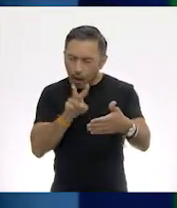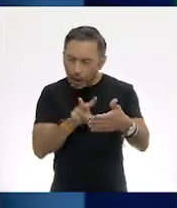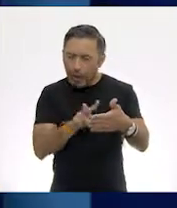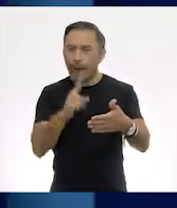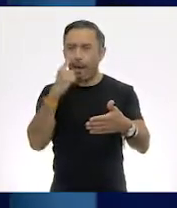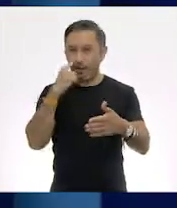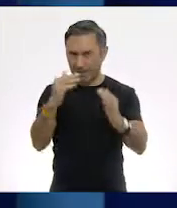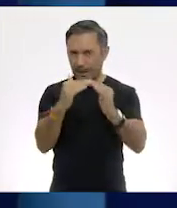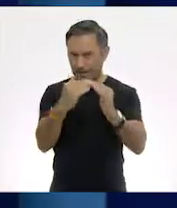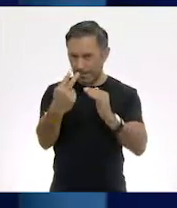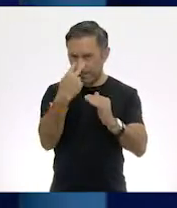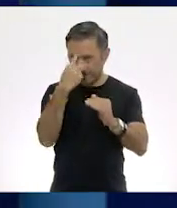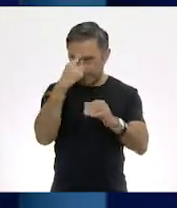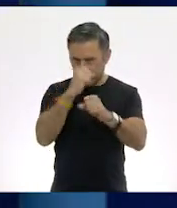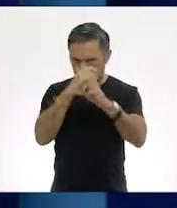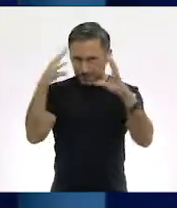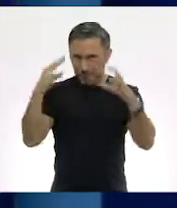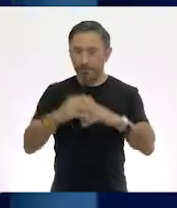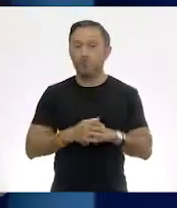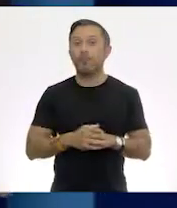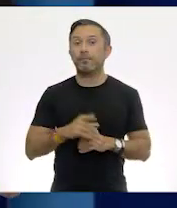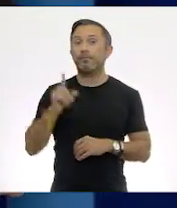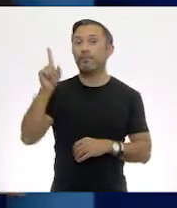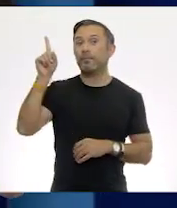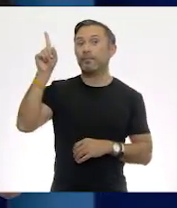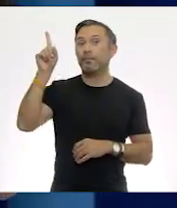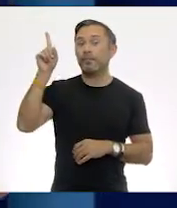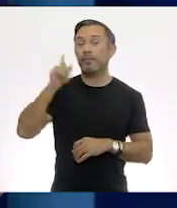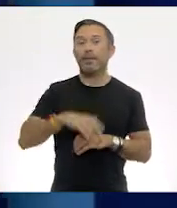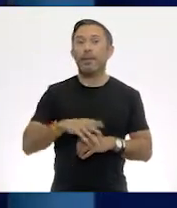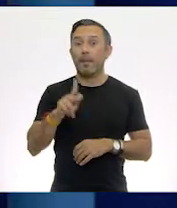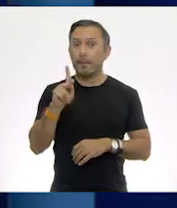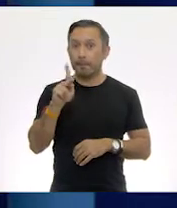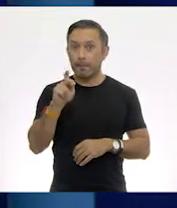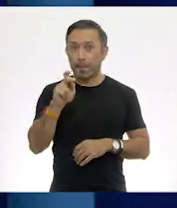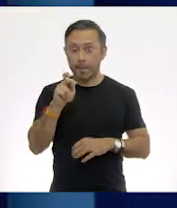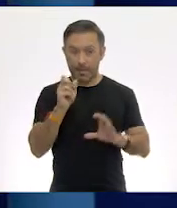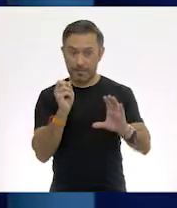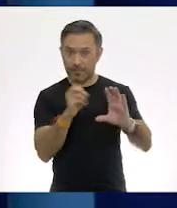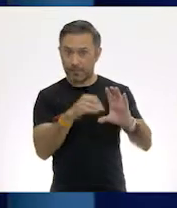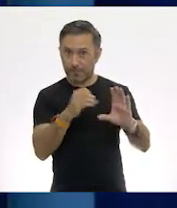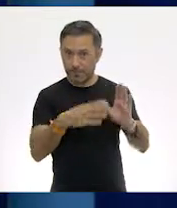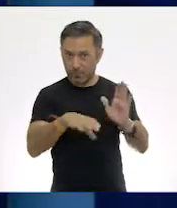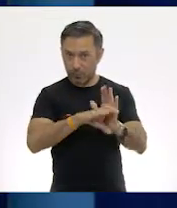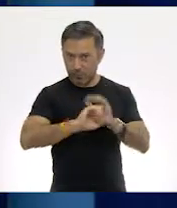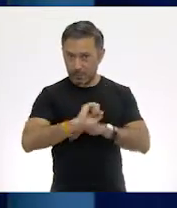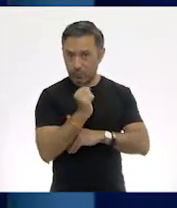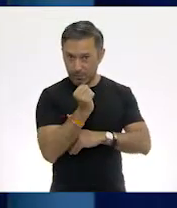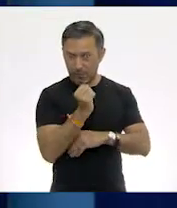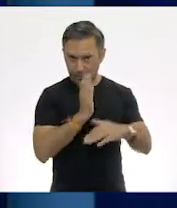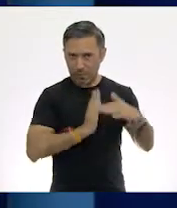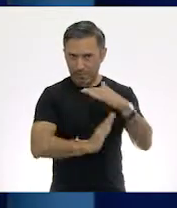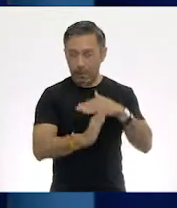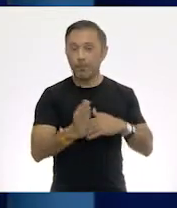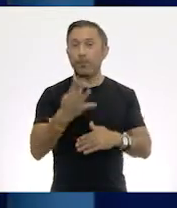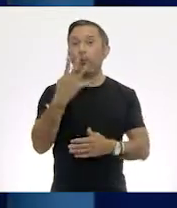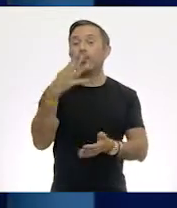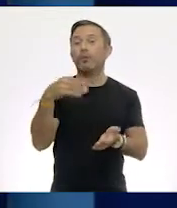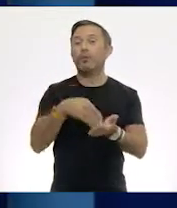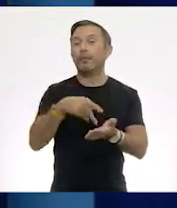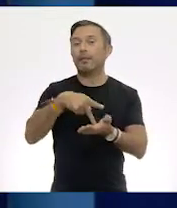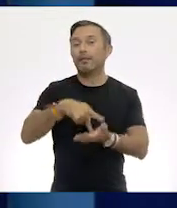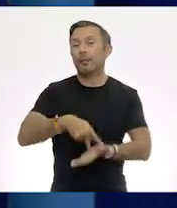considerando que en la bodega de Don Pepe se reciben cuatro toneladas de naranja en 80